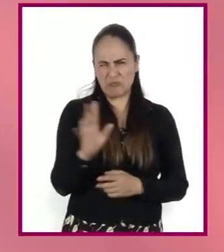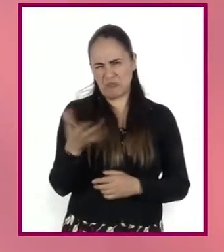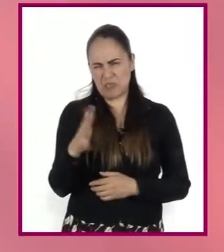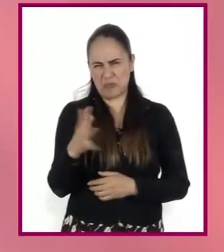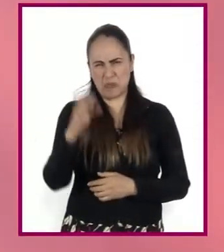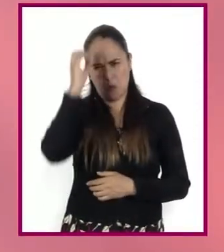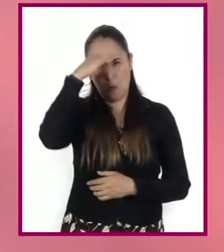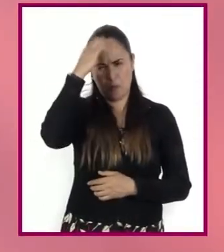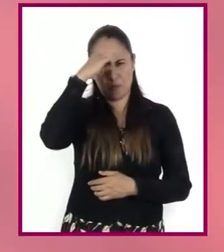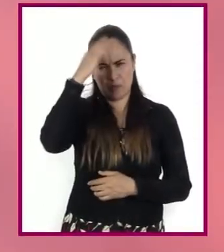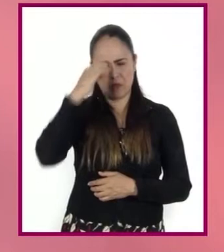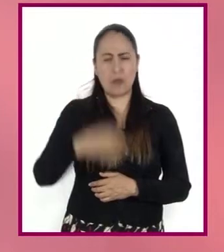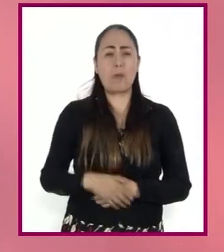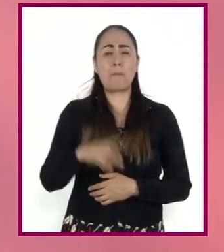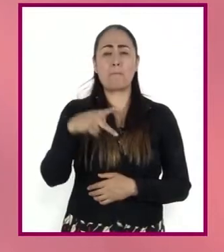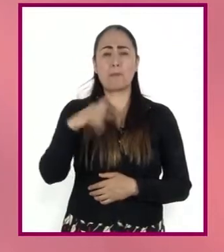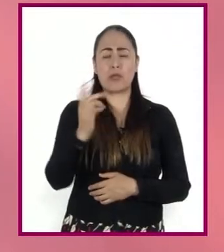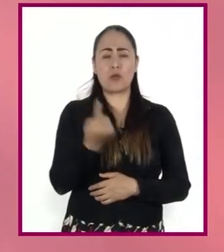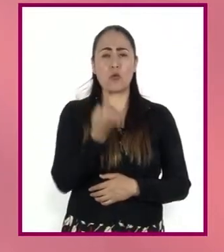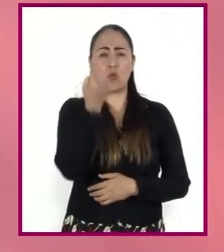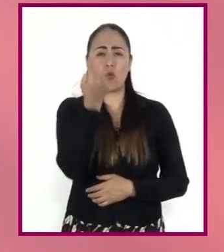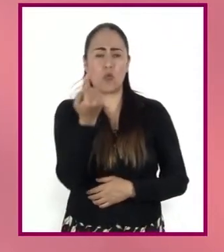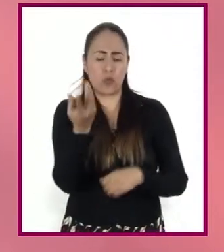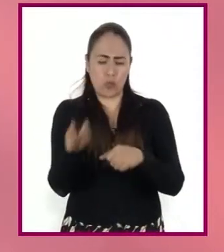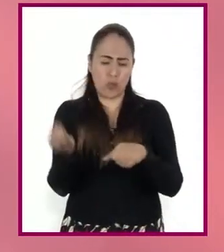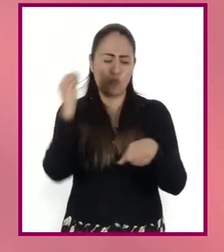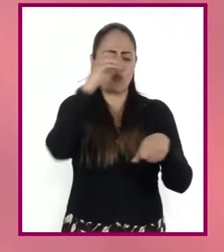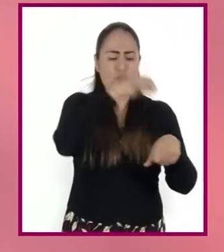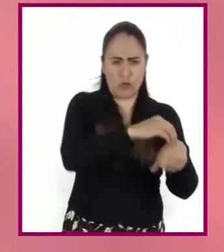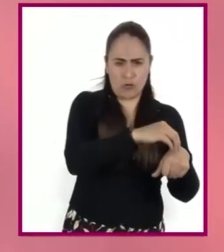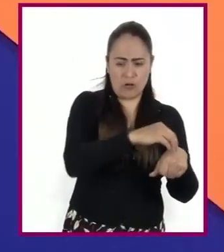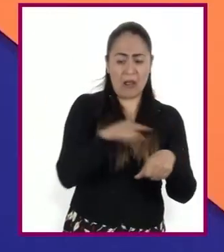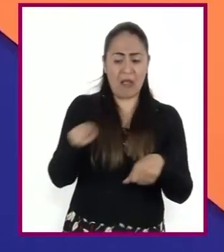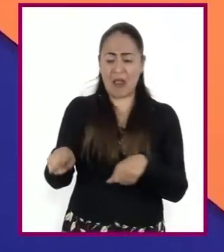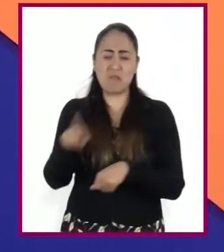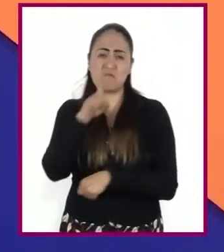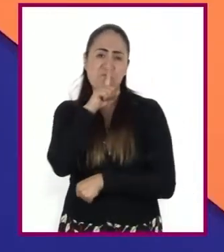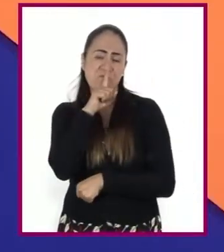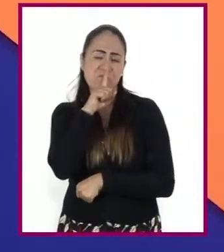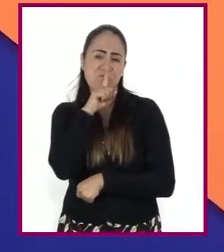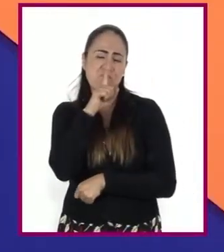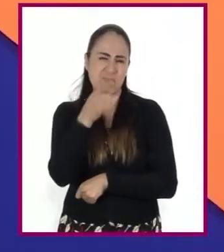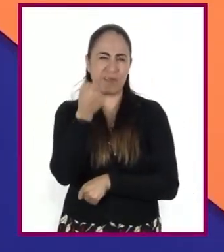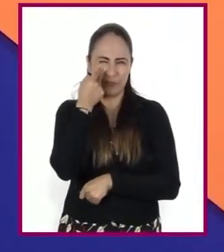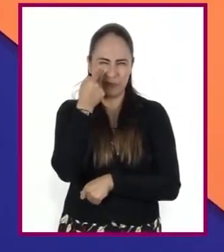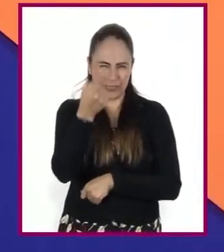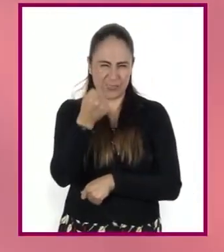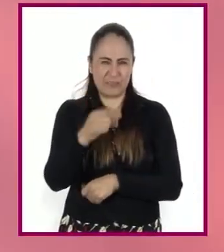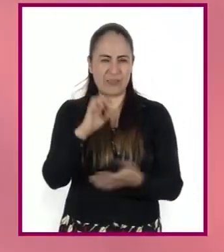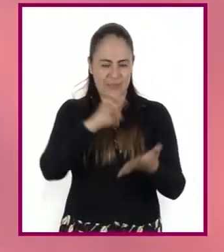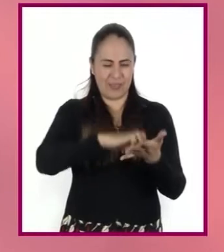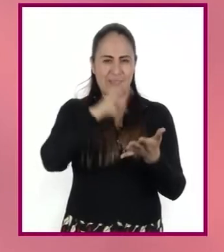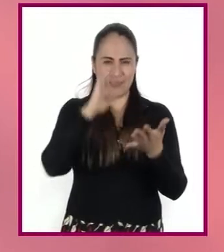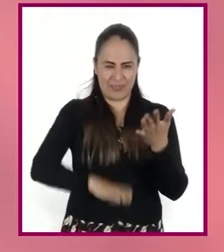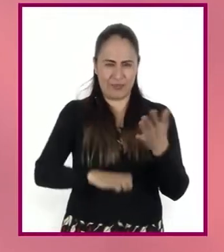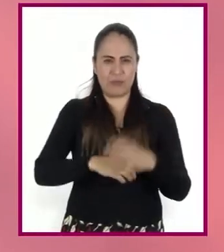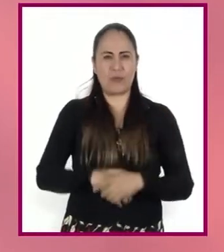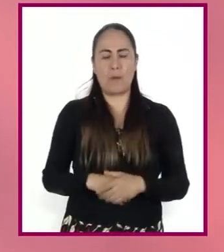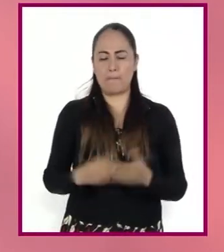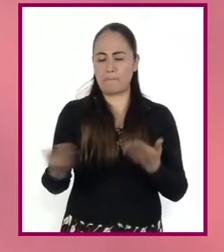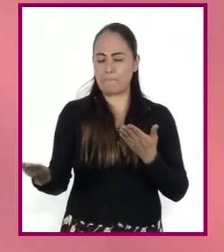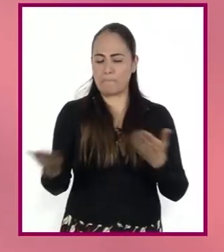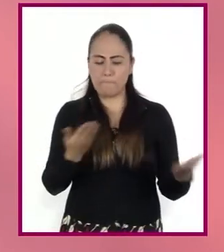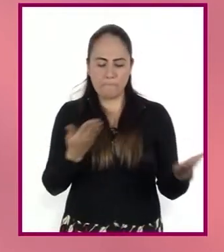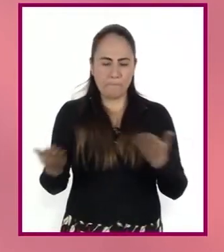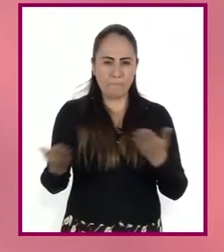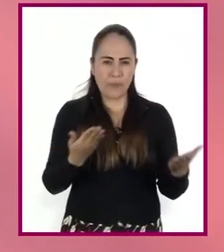pero uno incluye consideraciones que el otro no menciona. Presten atención en el ejemplo. Las semejanzas